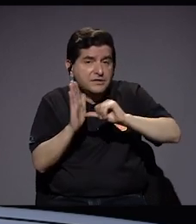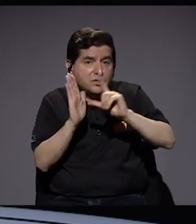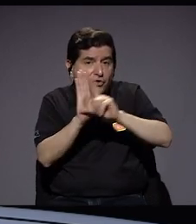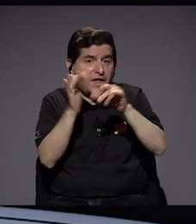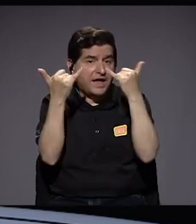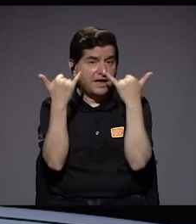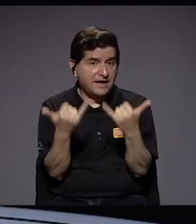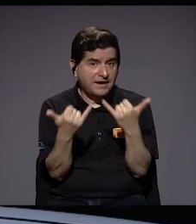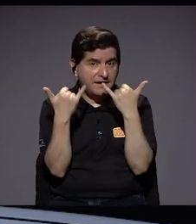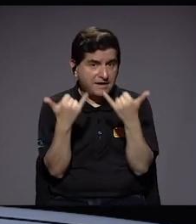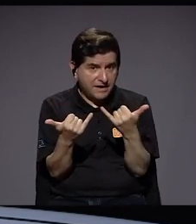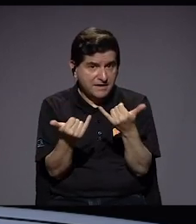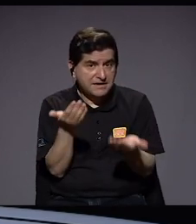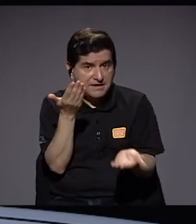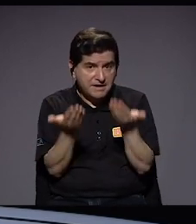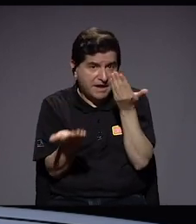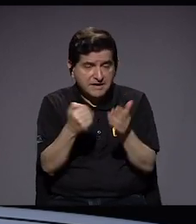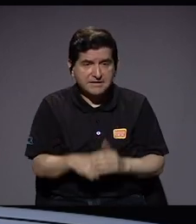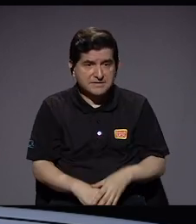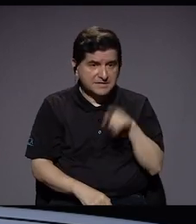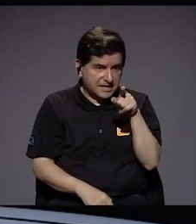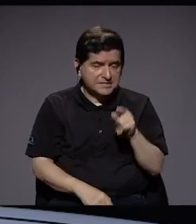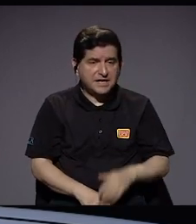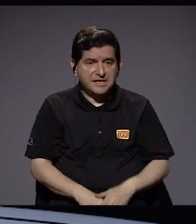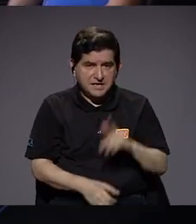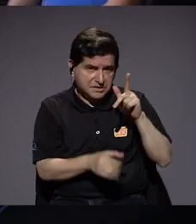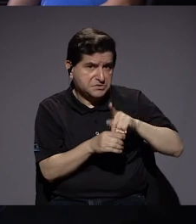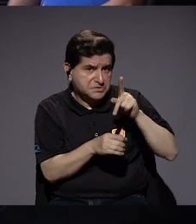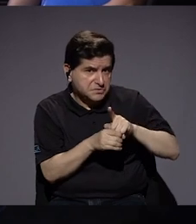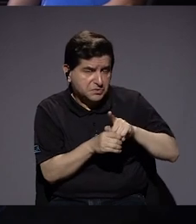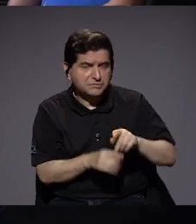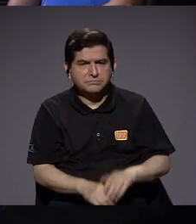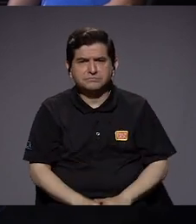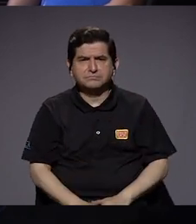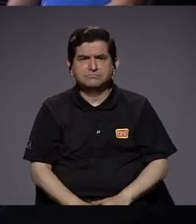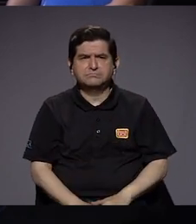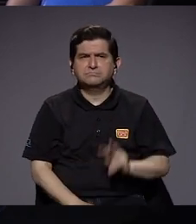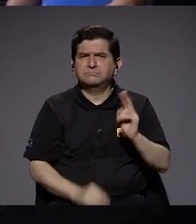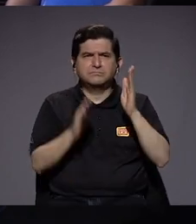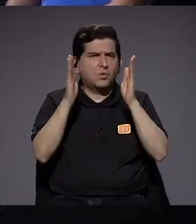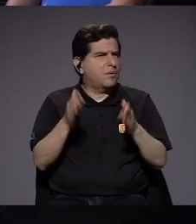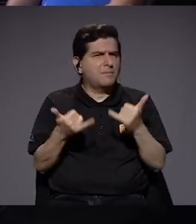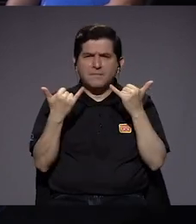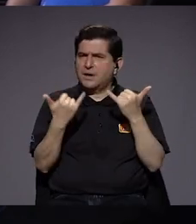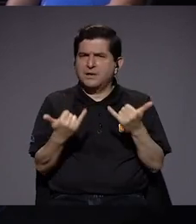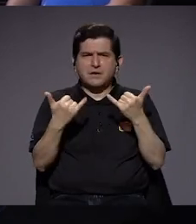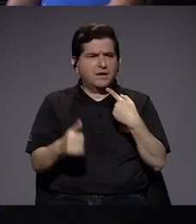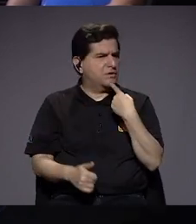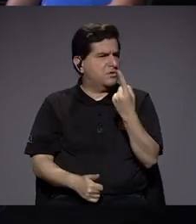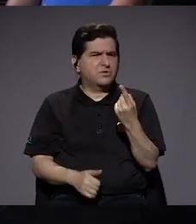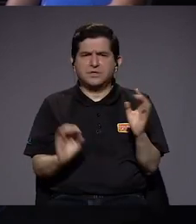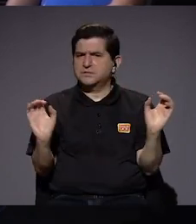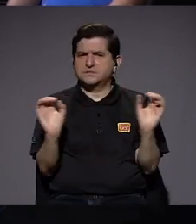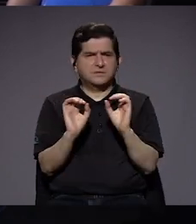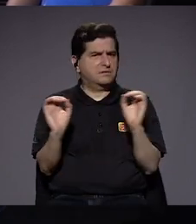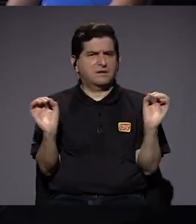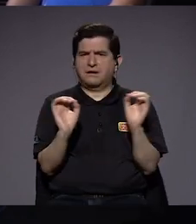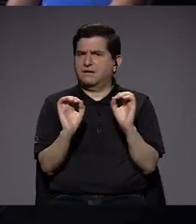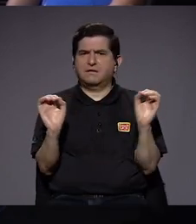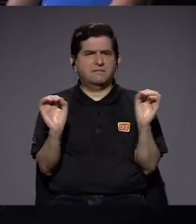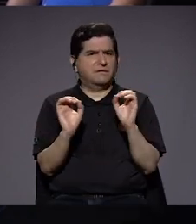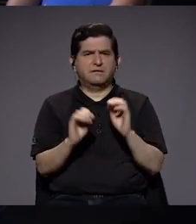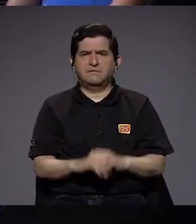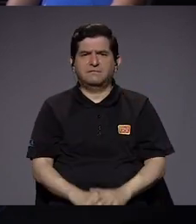cree que ya puede ser llamado a ese orden? Ningún compañero o compañera lo ha manifestado